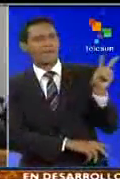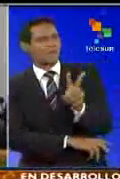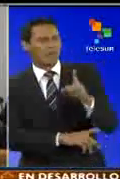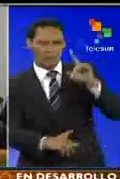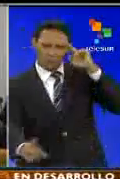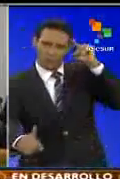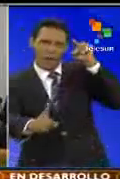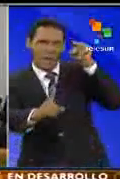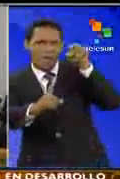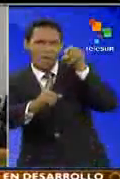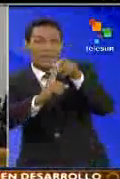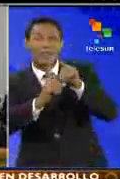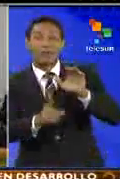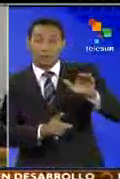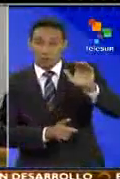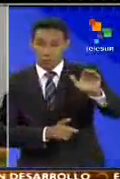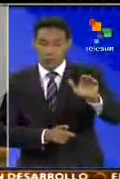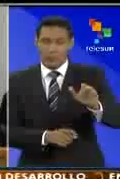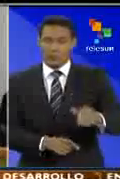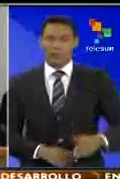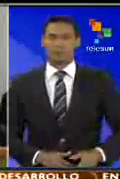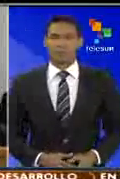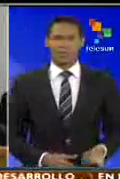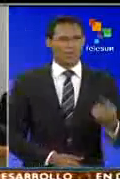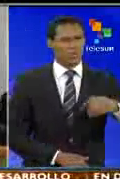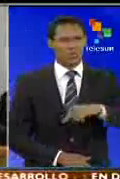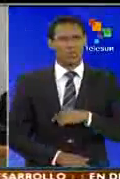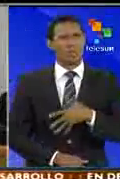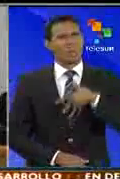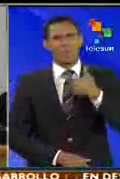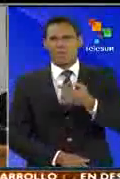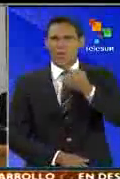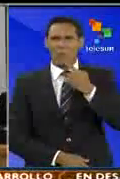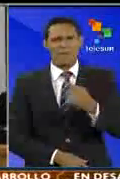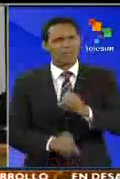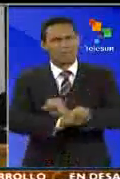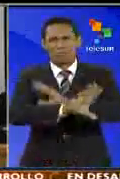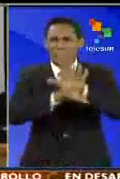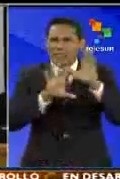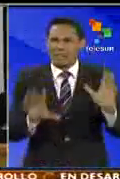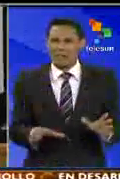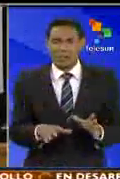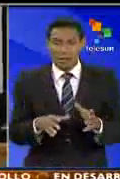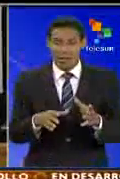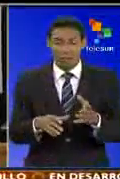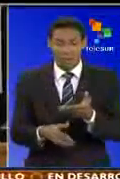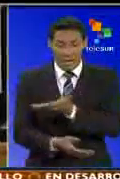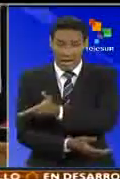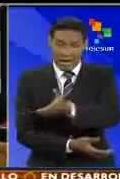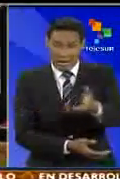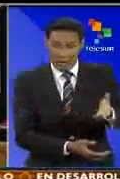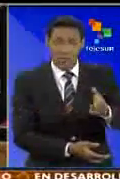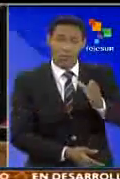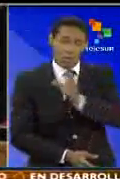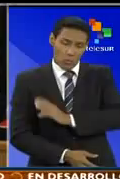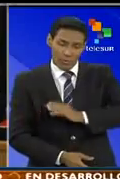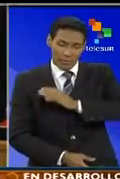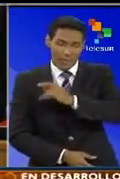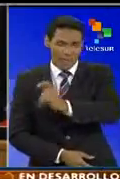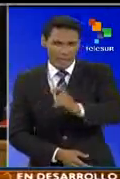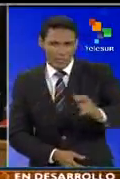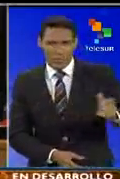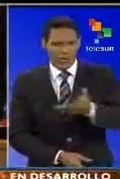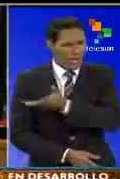metas del milenio, y además también hemos podido expresar a toda la delegación, a todo el comité, pues, el